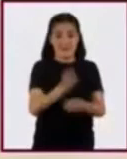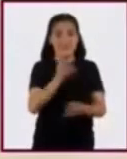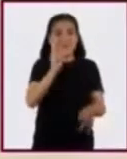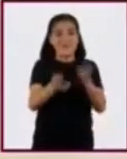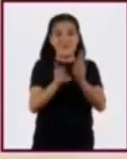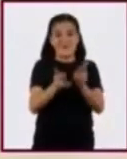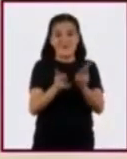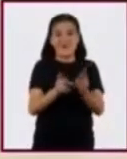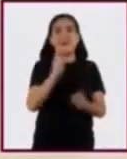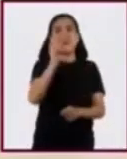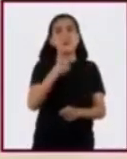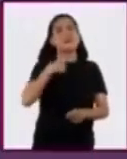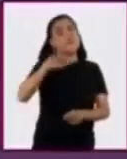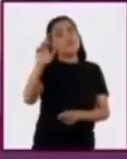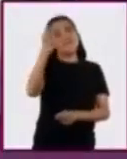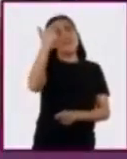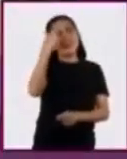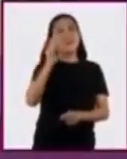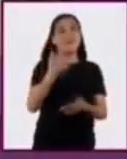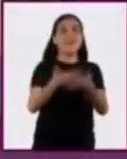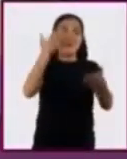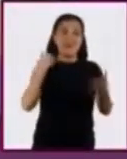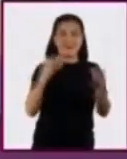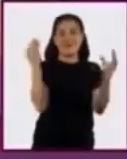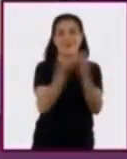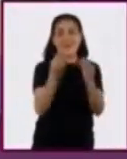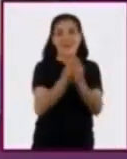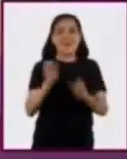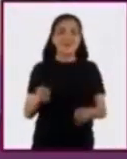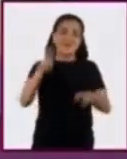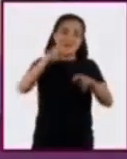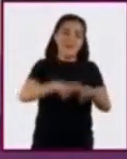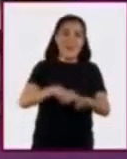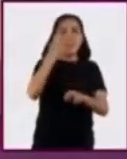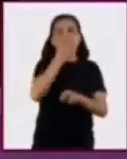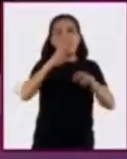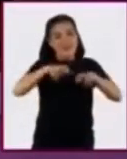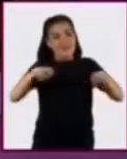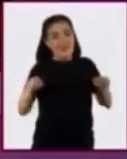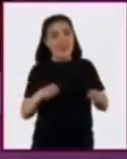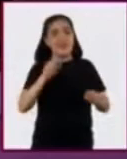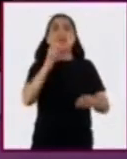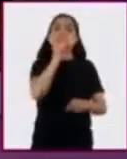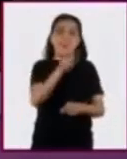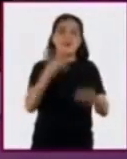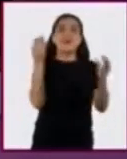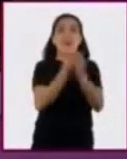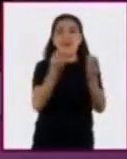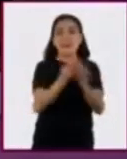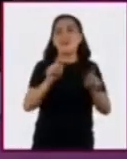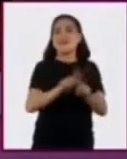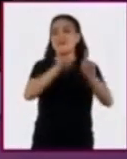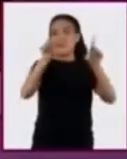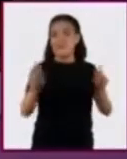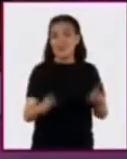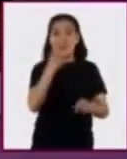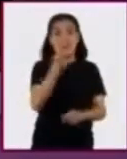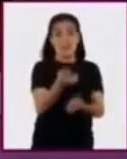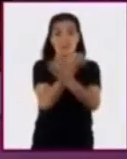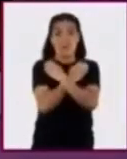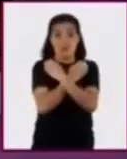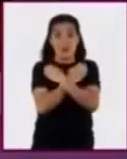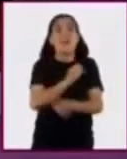platicando me recuerda a las clases presenciales en la escuela y las clases a distancia, ya que la educación